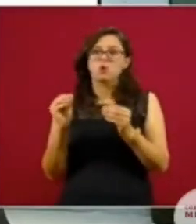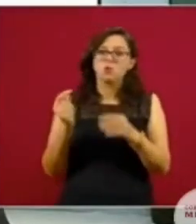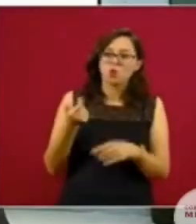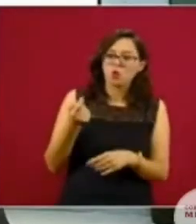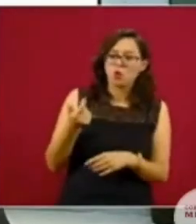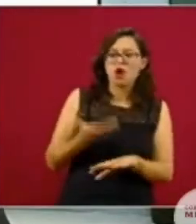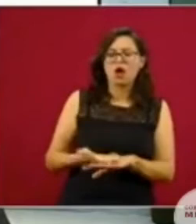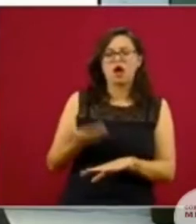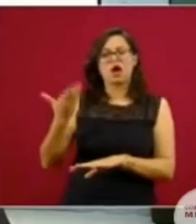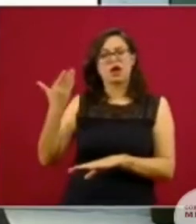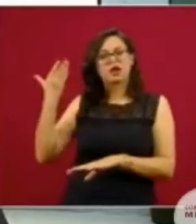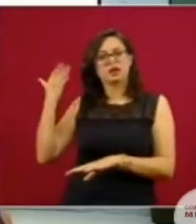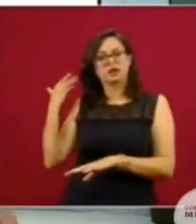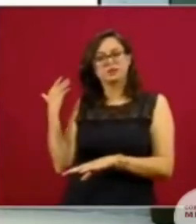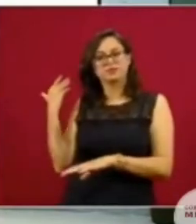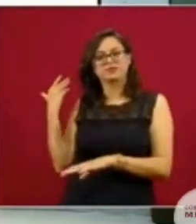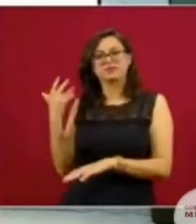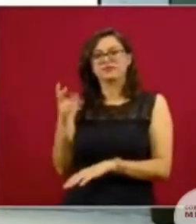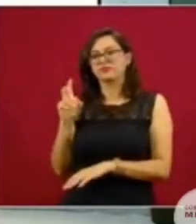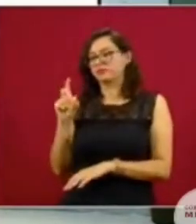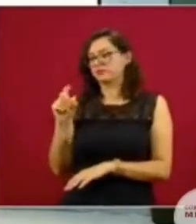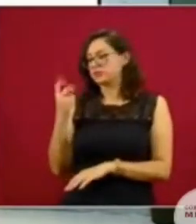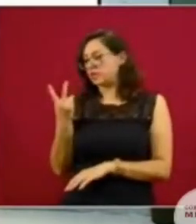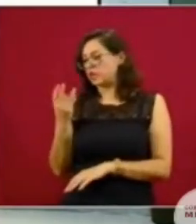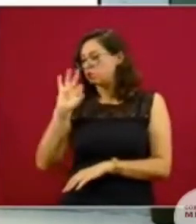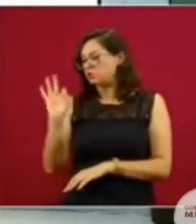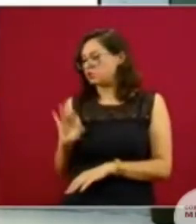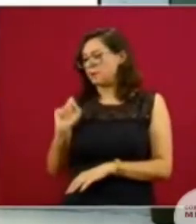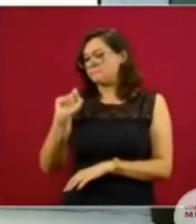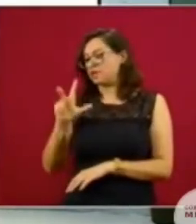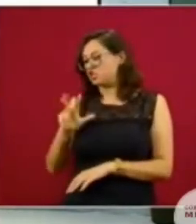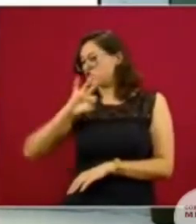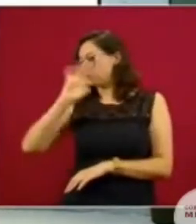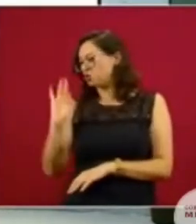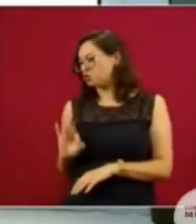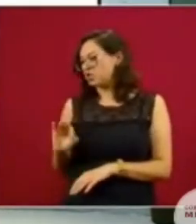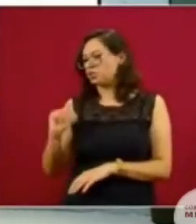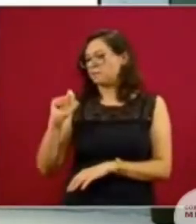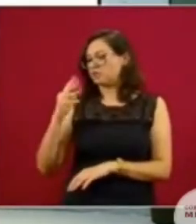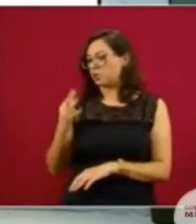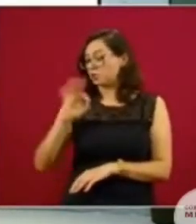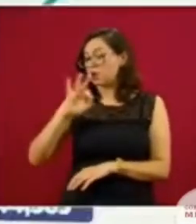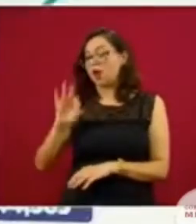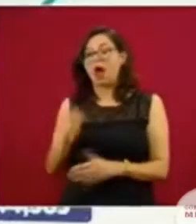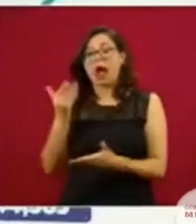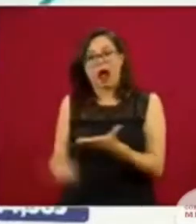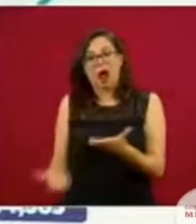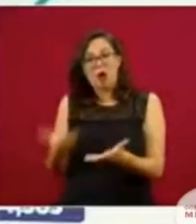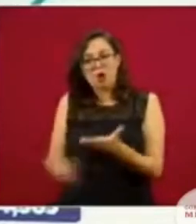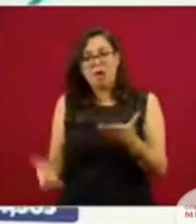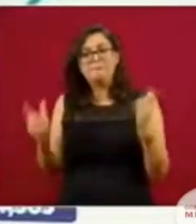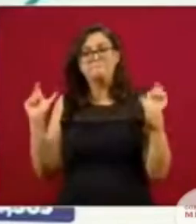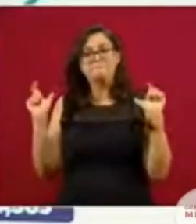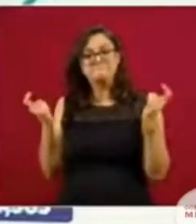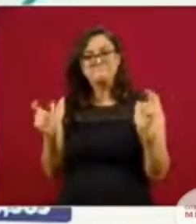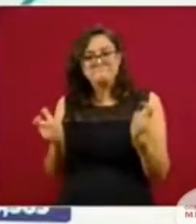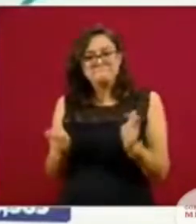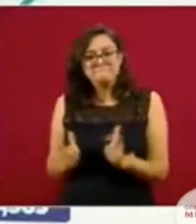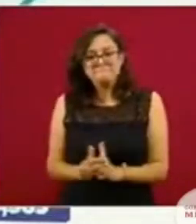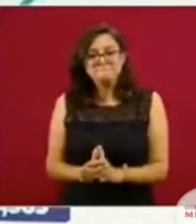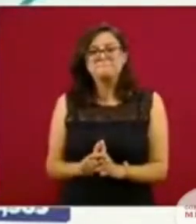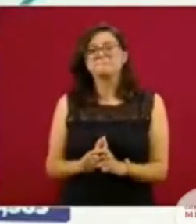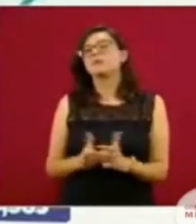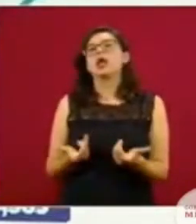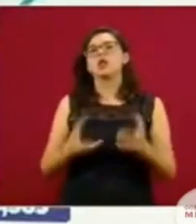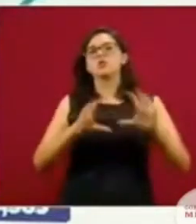activa está la epidemia. Teníamos hace varias semanas 32, 28, 24, etcétera. Fuimos